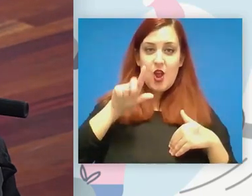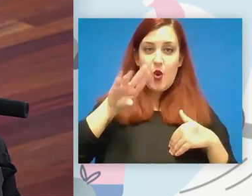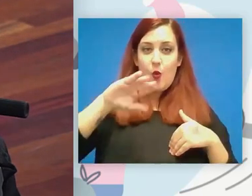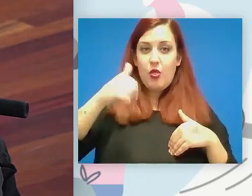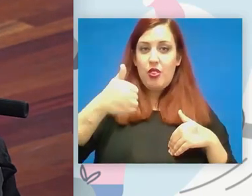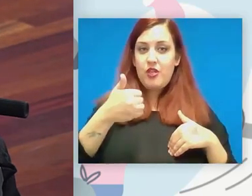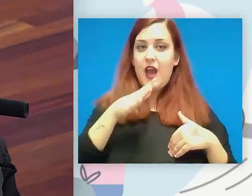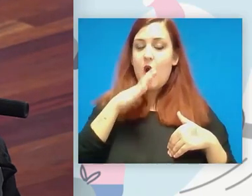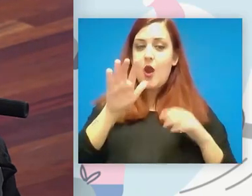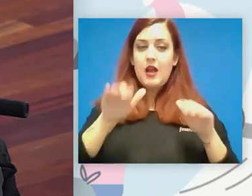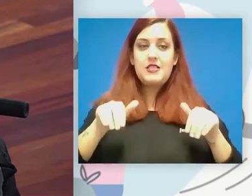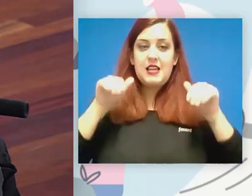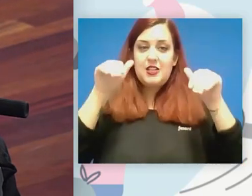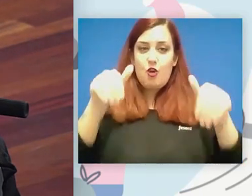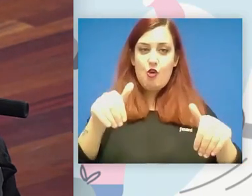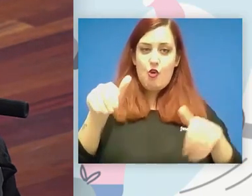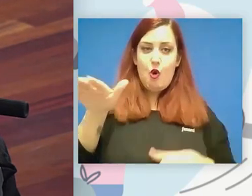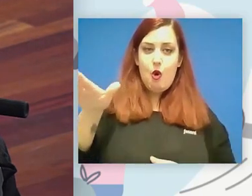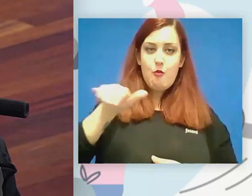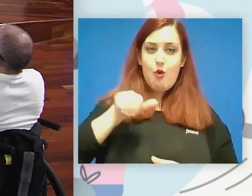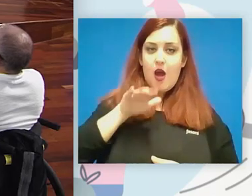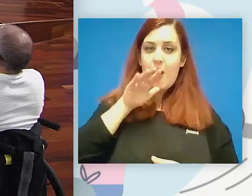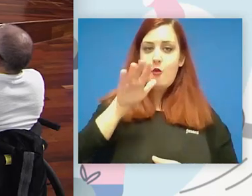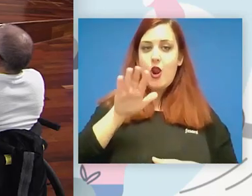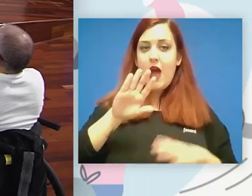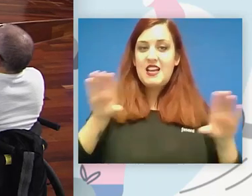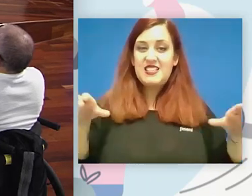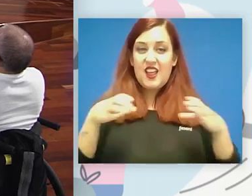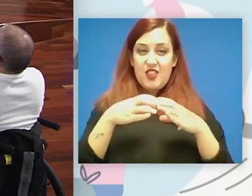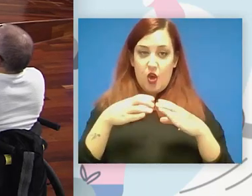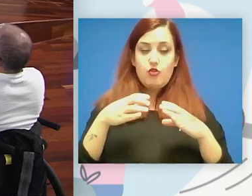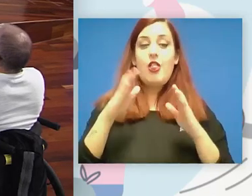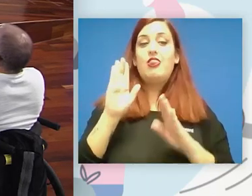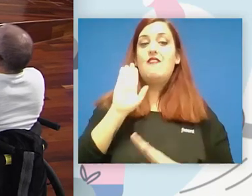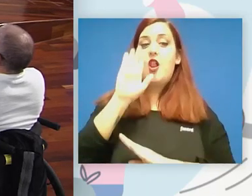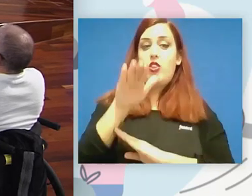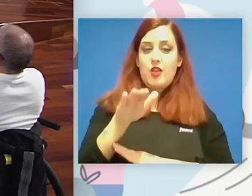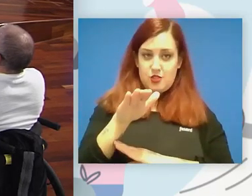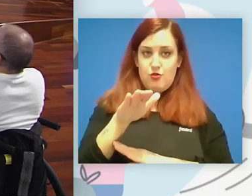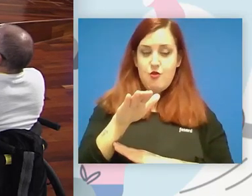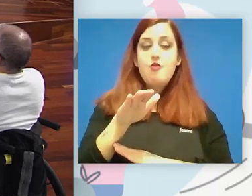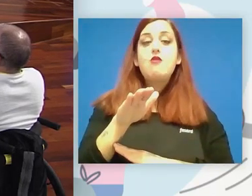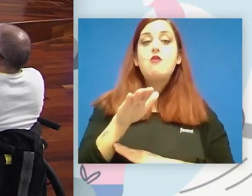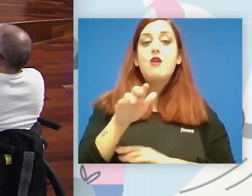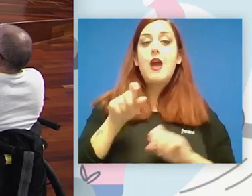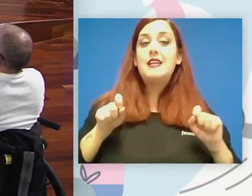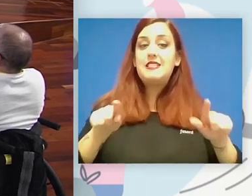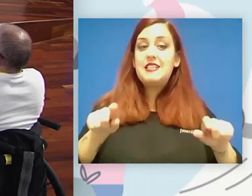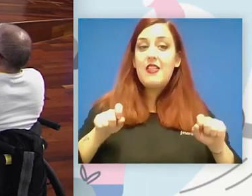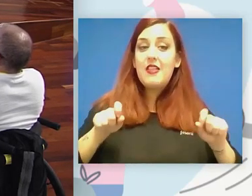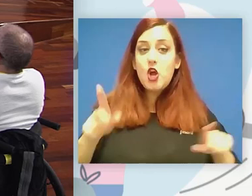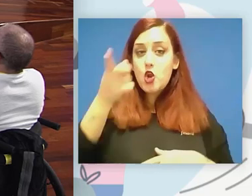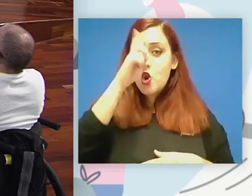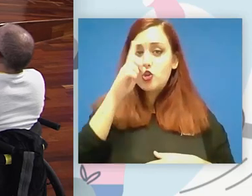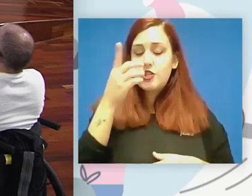convocada por la selección de baloncesto en sillas ruedas no sé qué es lo que tenemos que hacer nos encantaría